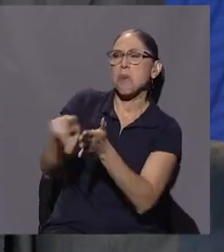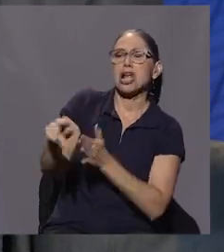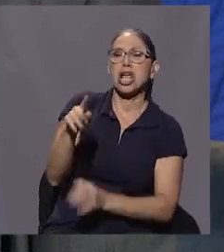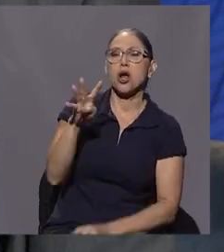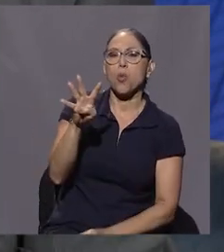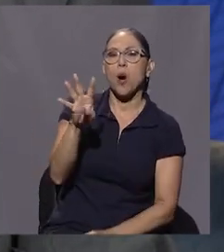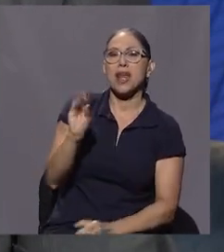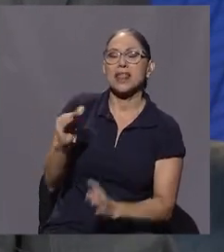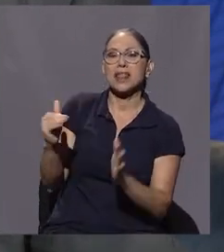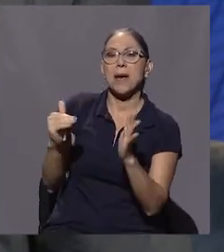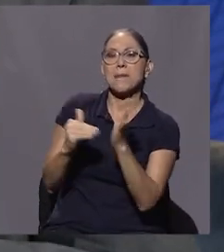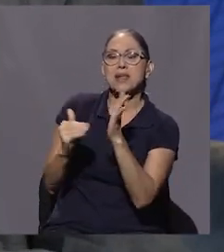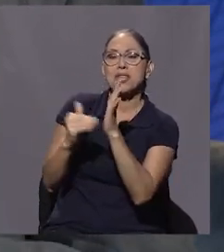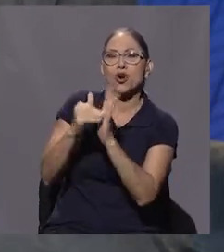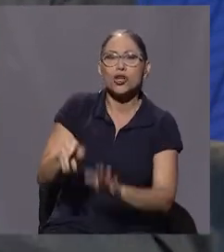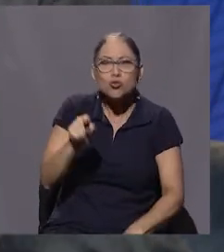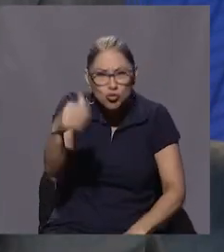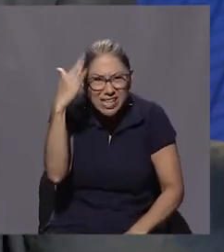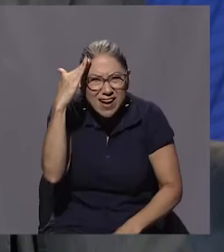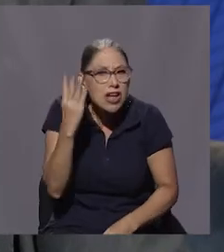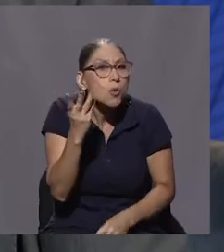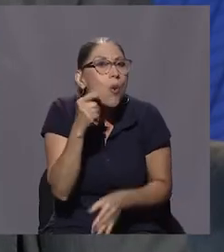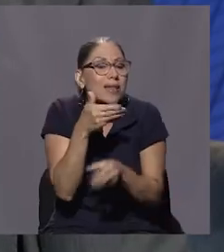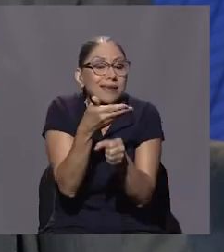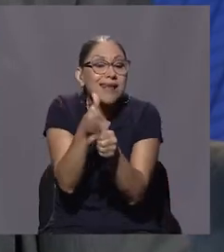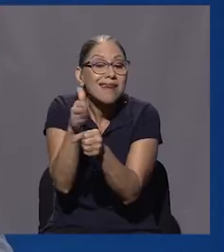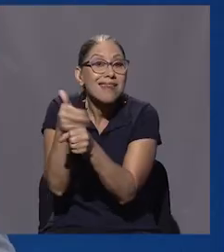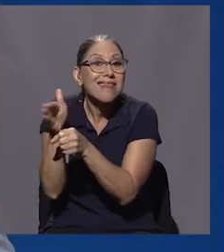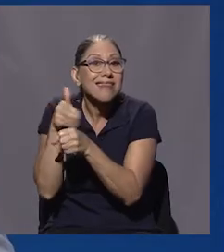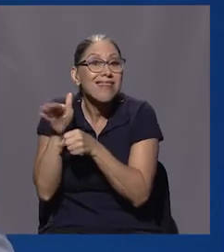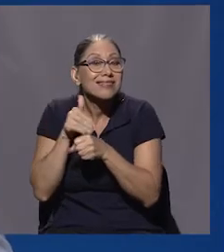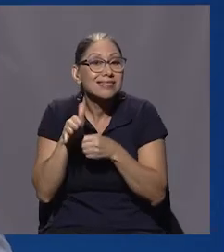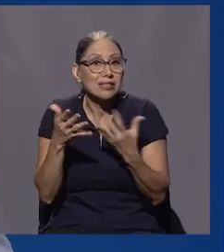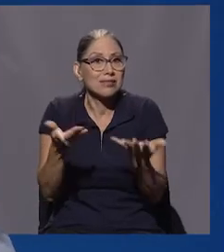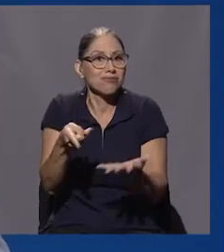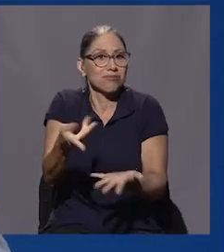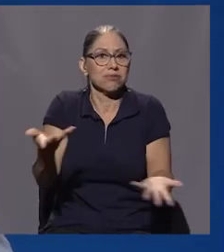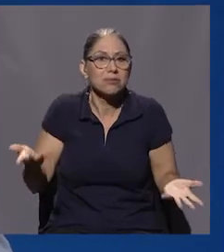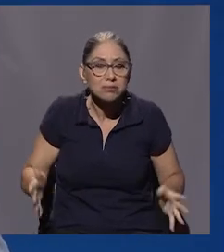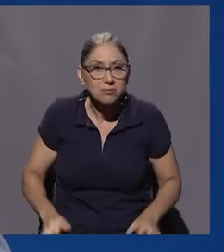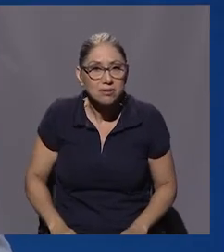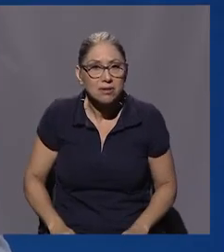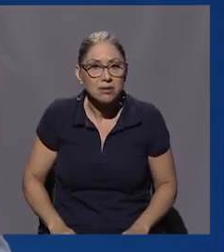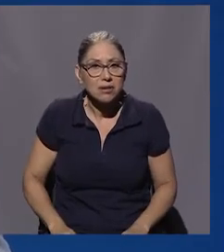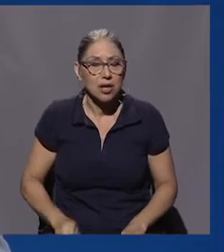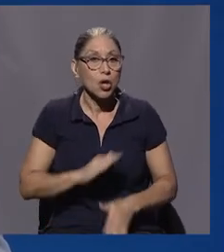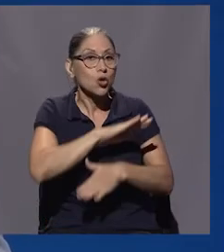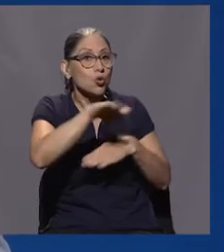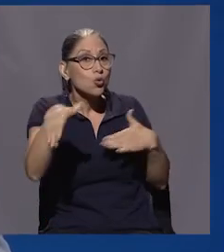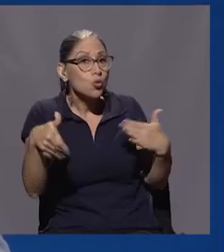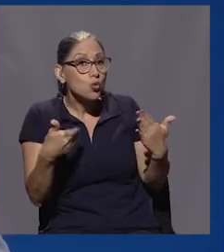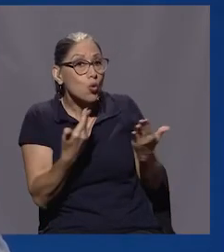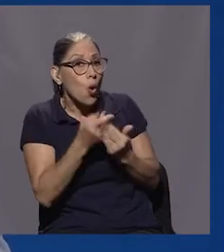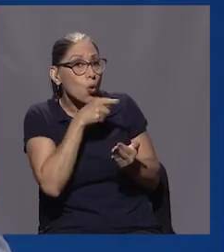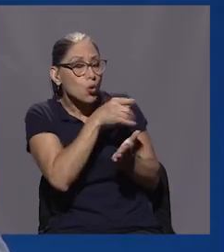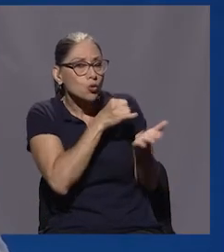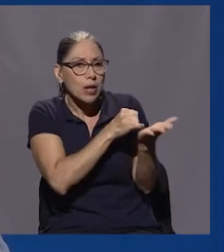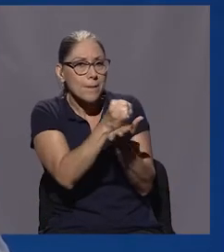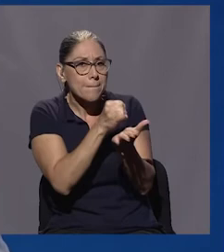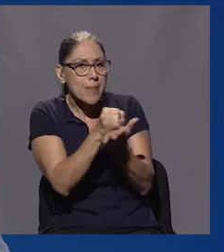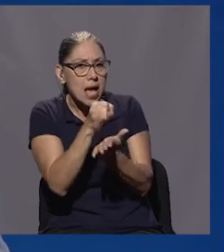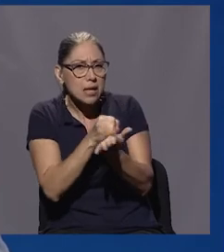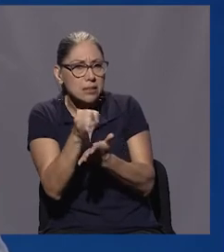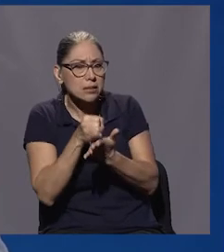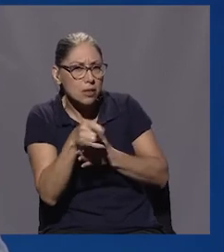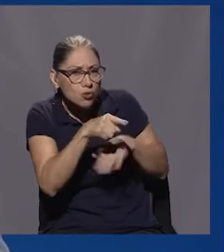cervecería Costa Rica. ¿Usted sabe cuántas aguilitas salen de 40 mil millones? En toda esta investigación que usted hizo, ¿usted